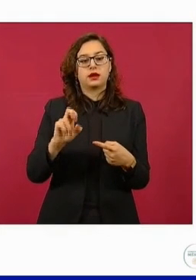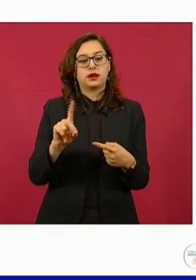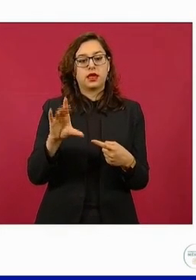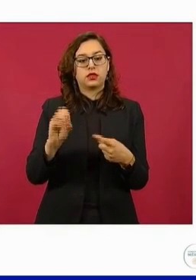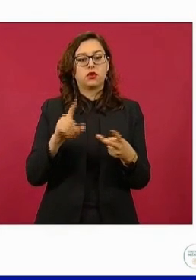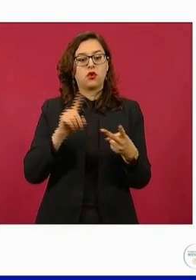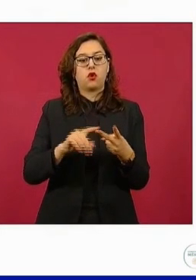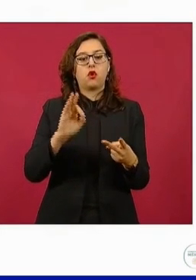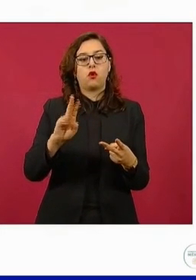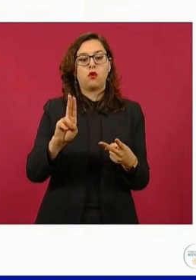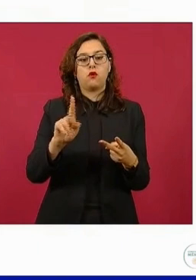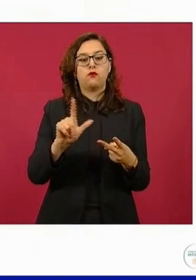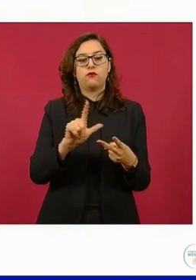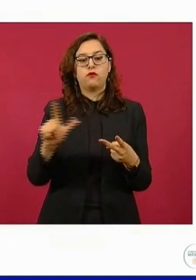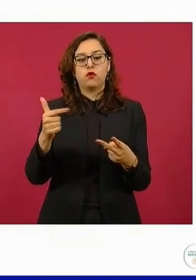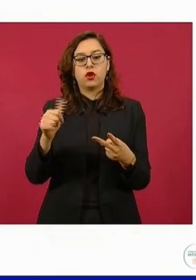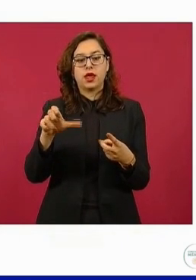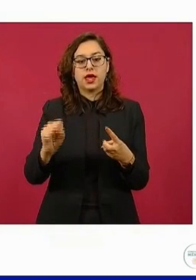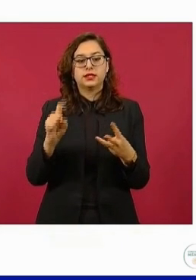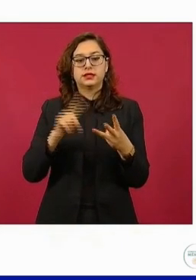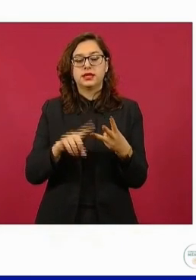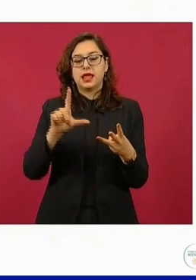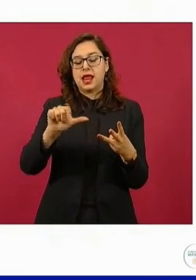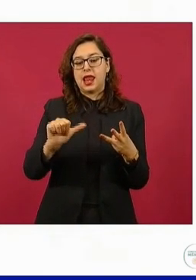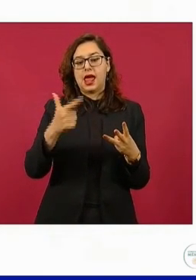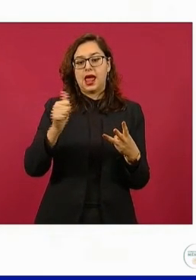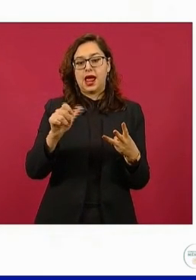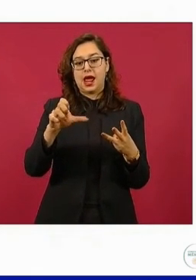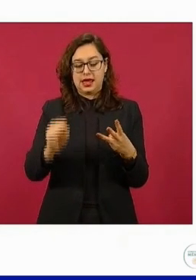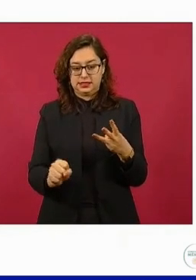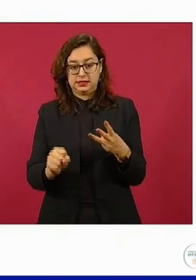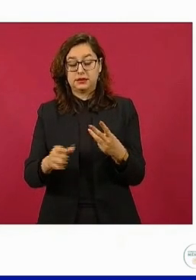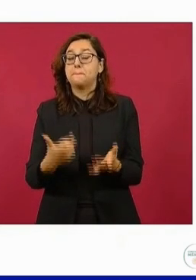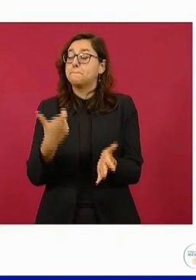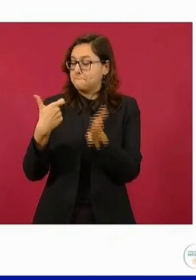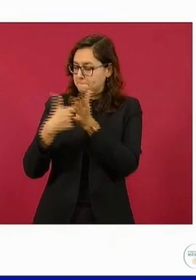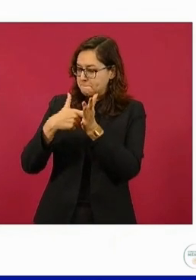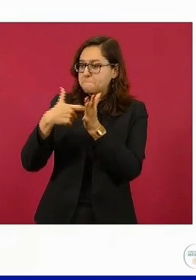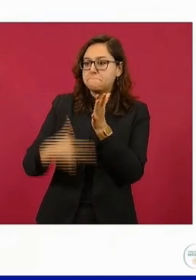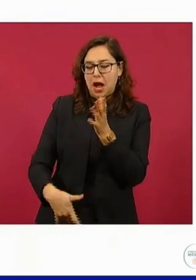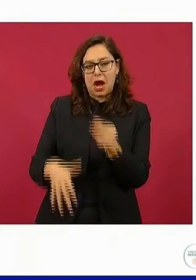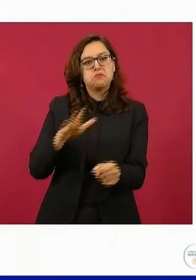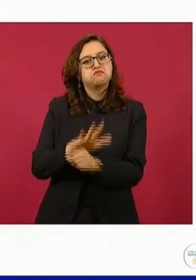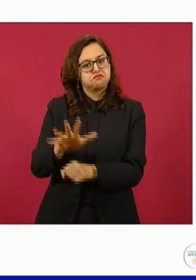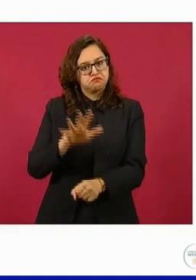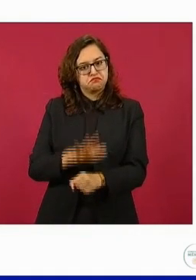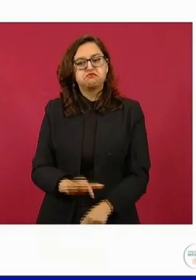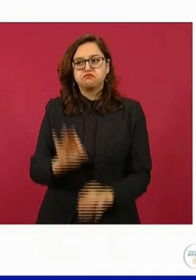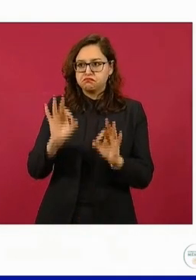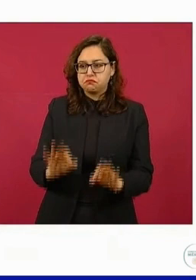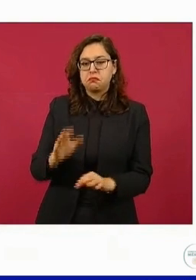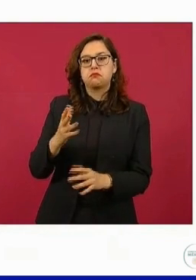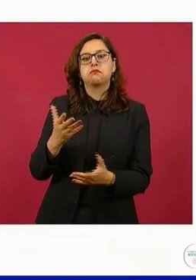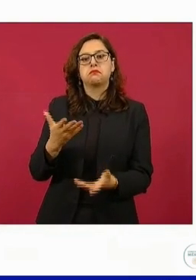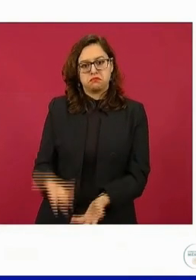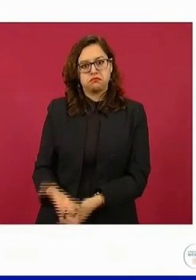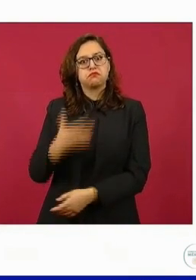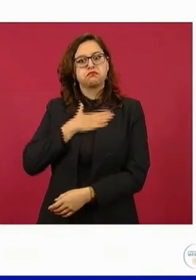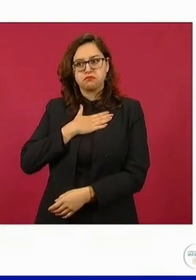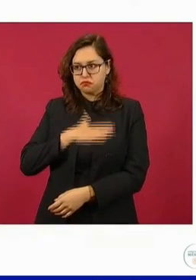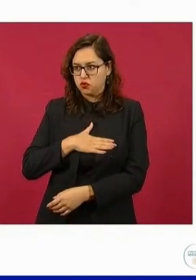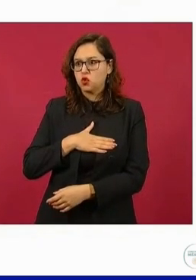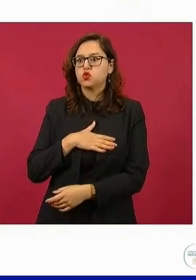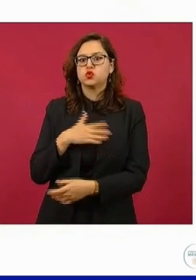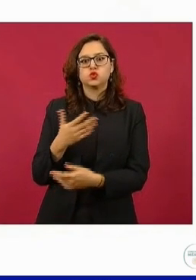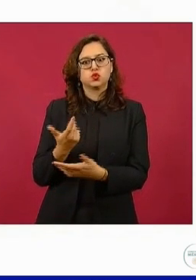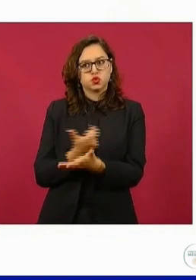Full Gas y La Gas. Y las tres que tuvieron los mejores precios, que fueron solidarios